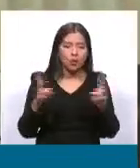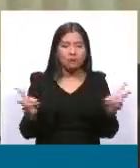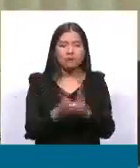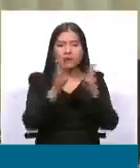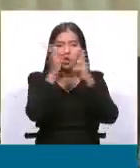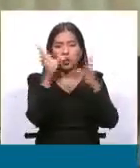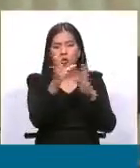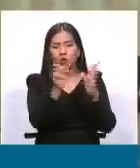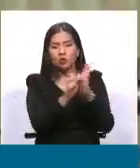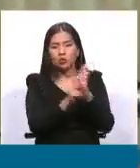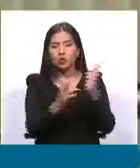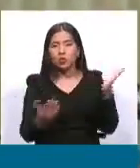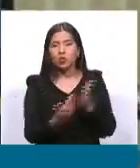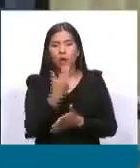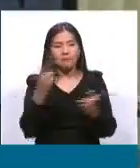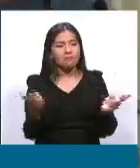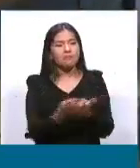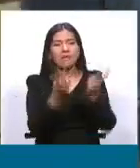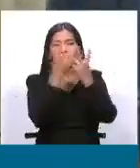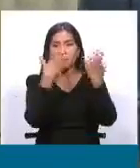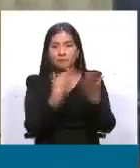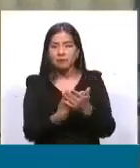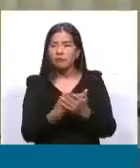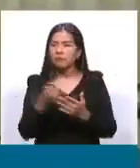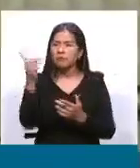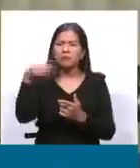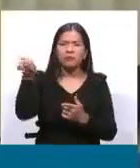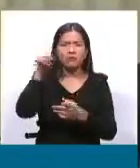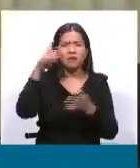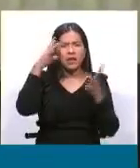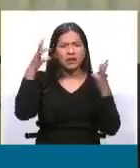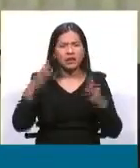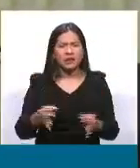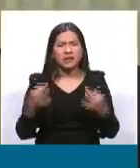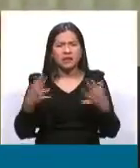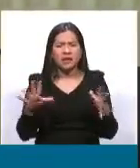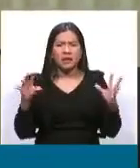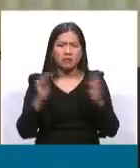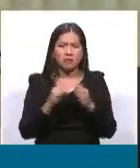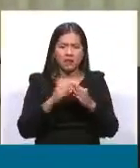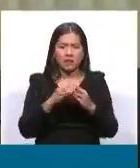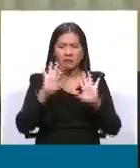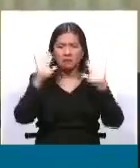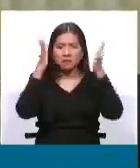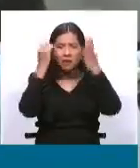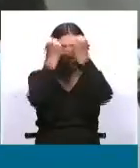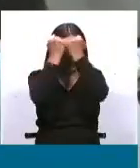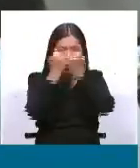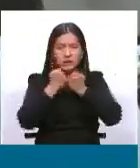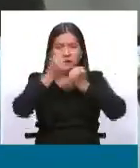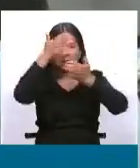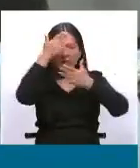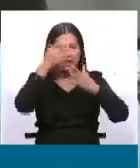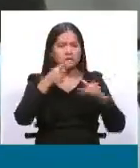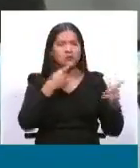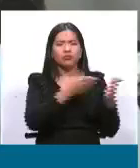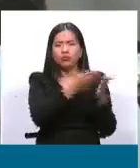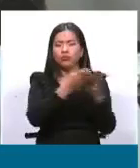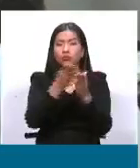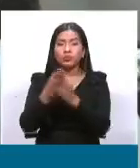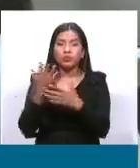Política del Estado decidió iniciar esta aventura de carácter terrorista y que hoy está siendo observada.